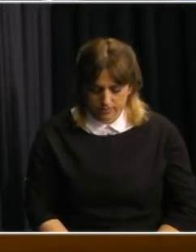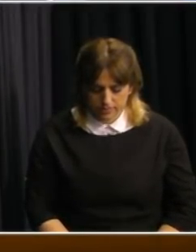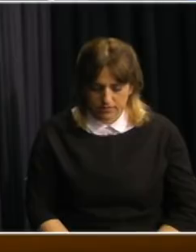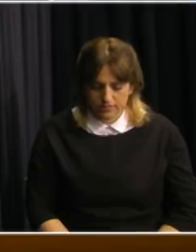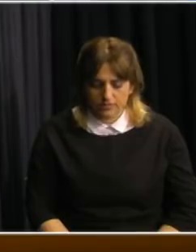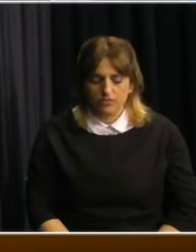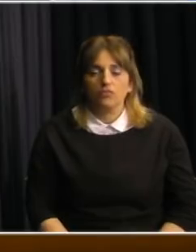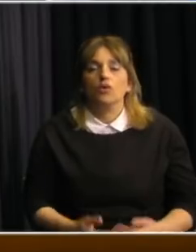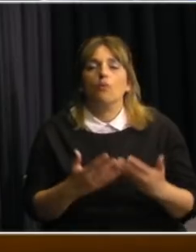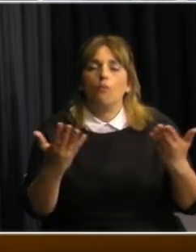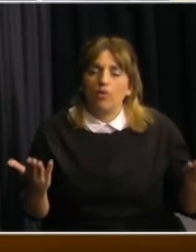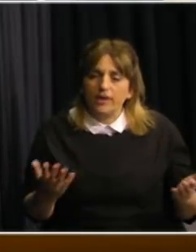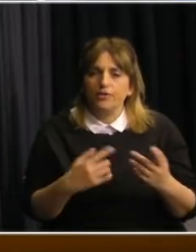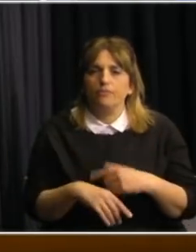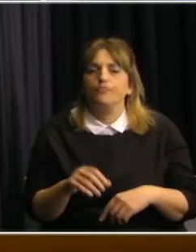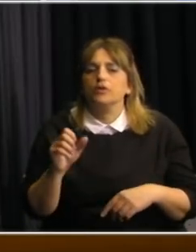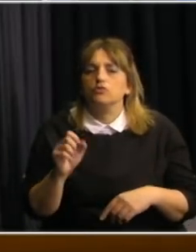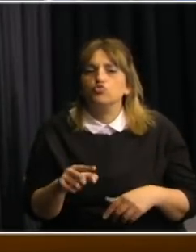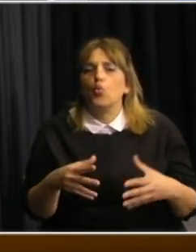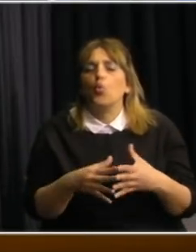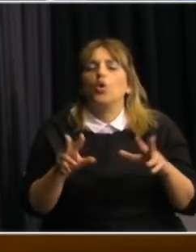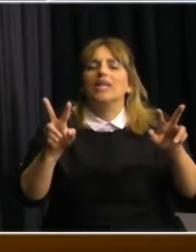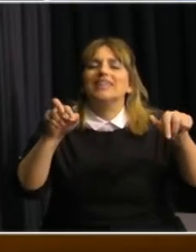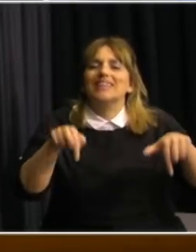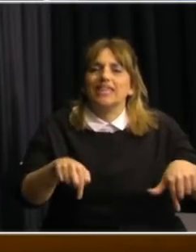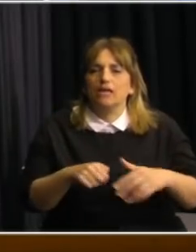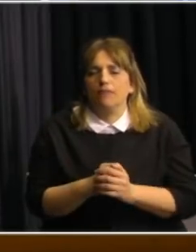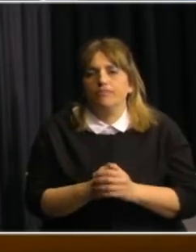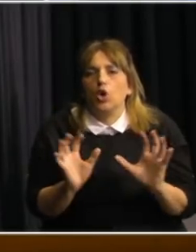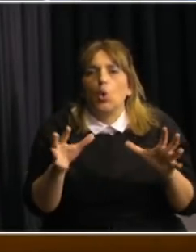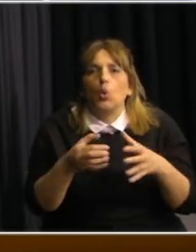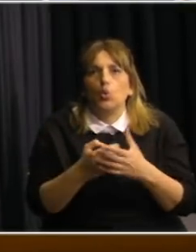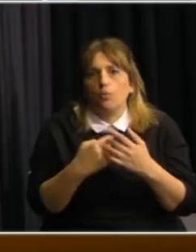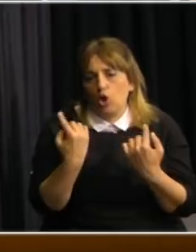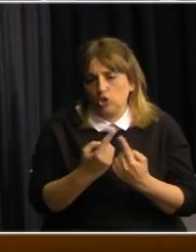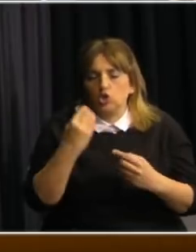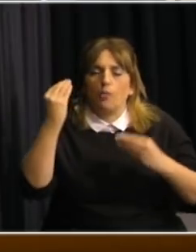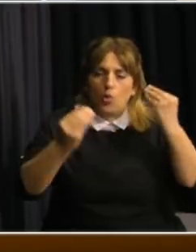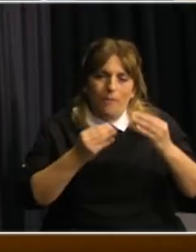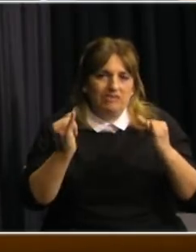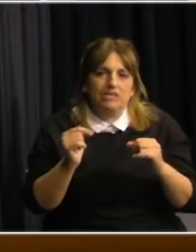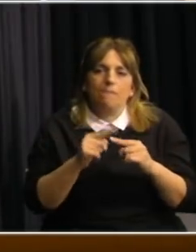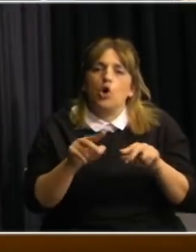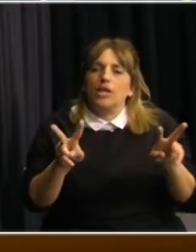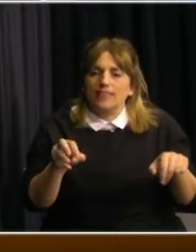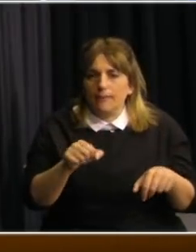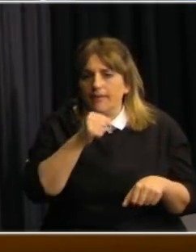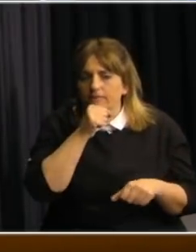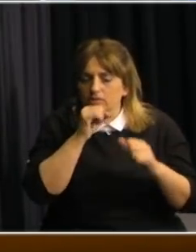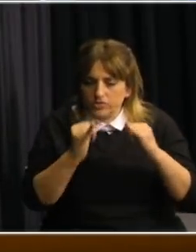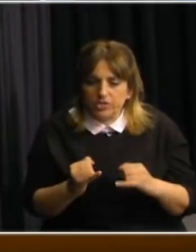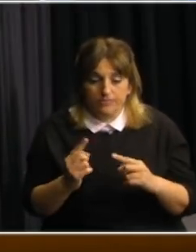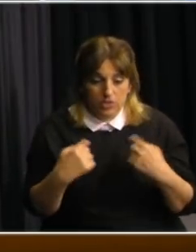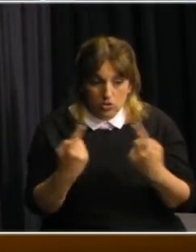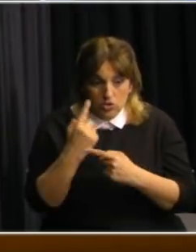Bueno Leonardo este es un tema que al grupo de suerte científico honorario le preocupa mucho y por eso estamos